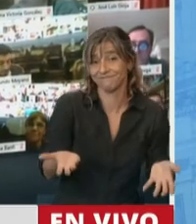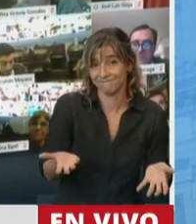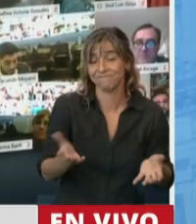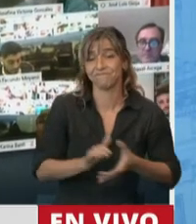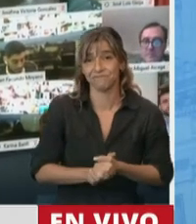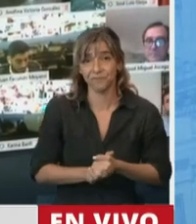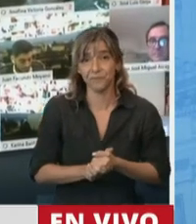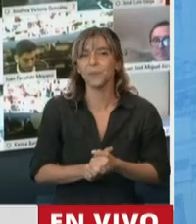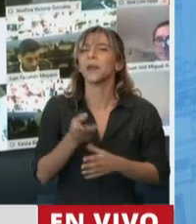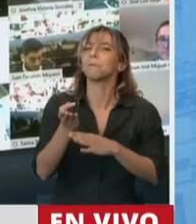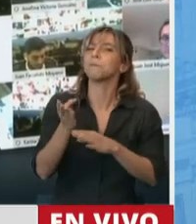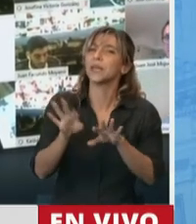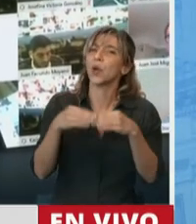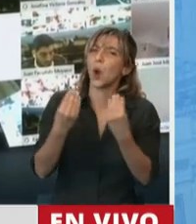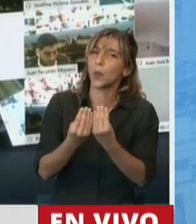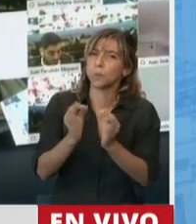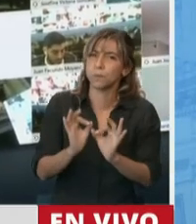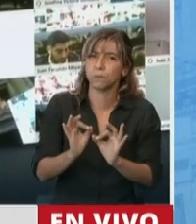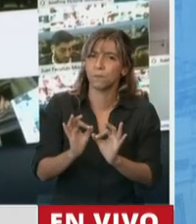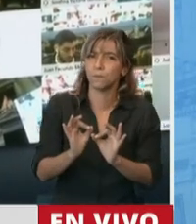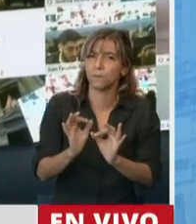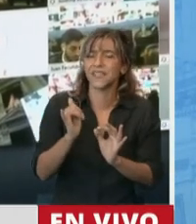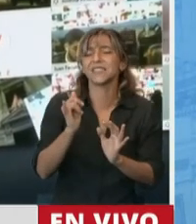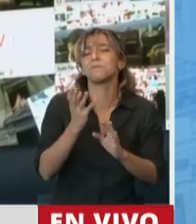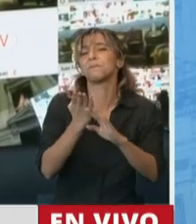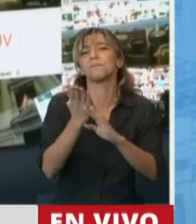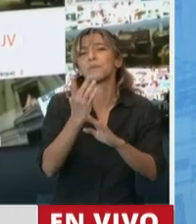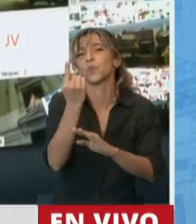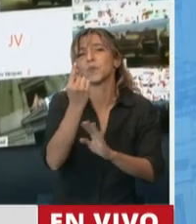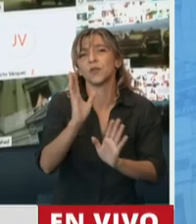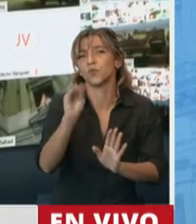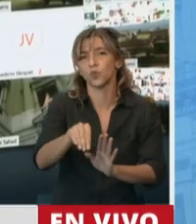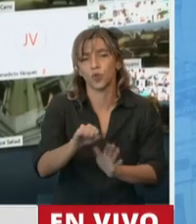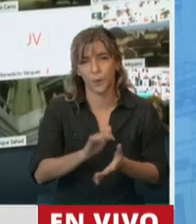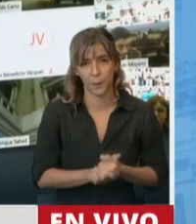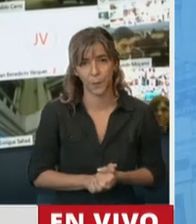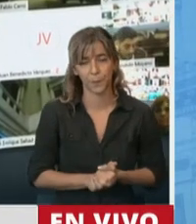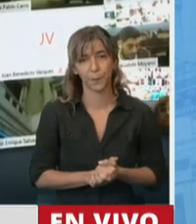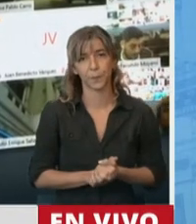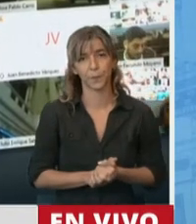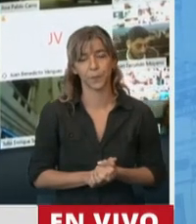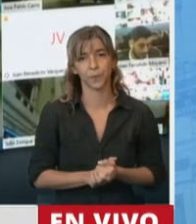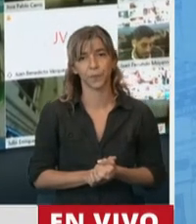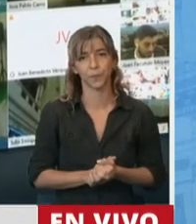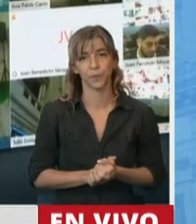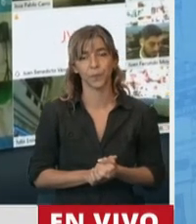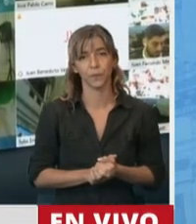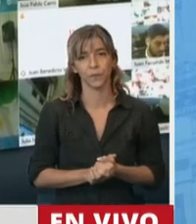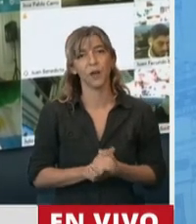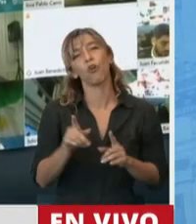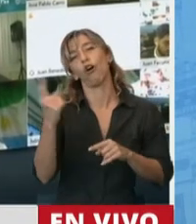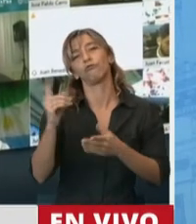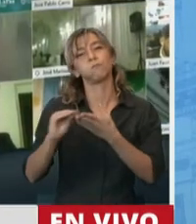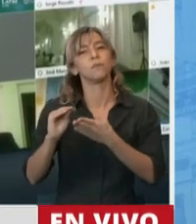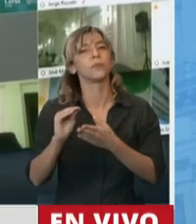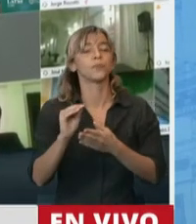Bueno, presidente, deme un minuto más que se los ha dado a otros legisladores, por favor. Decía que hay... Le llevo dos o tres minutos